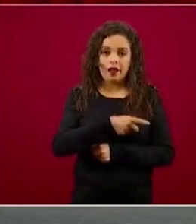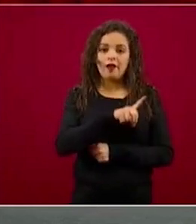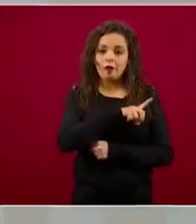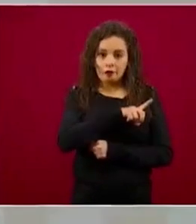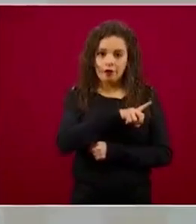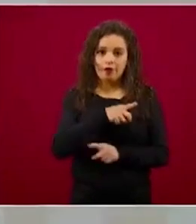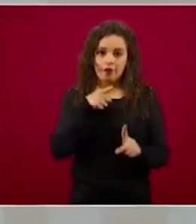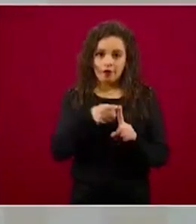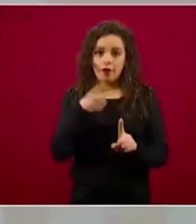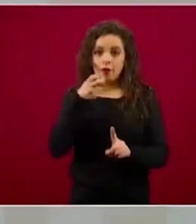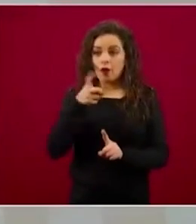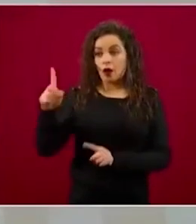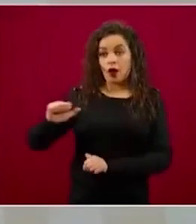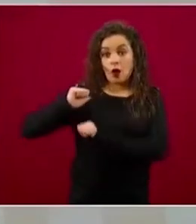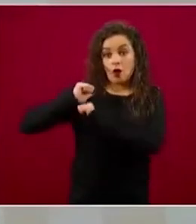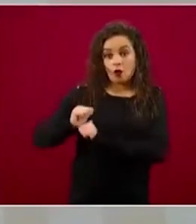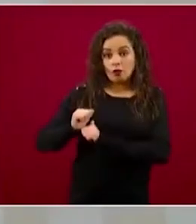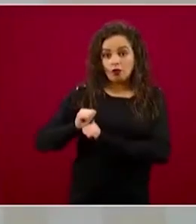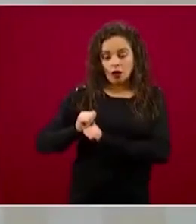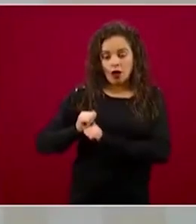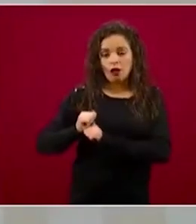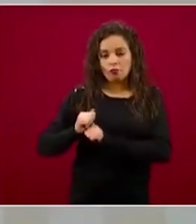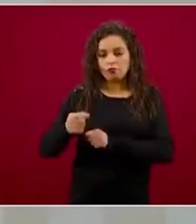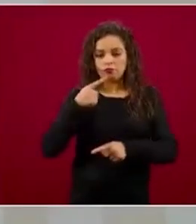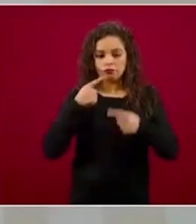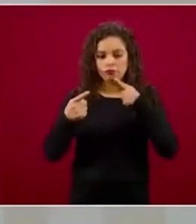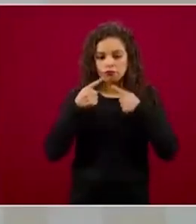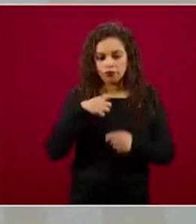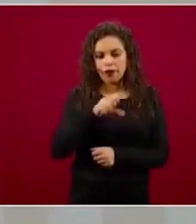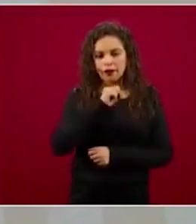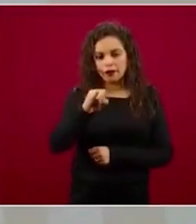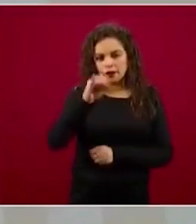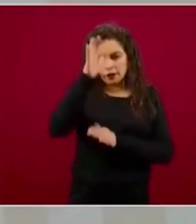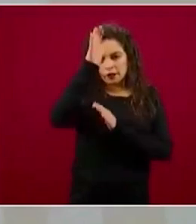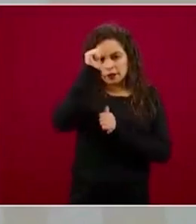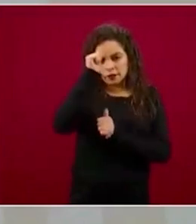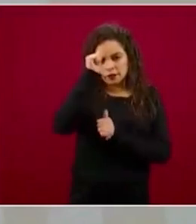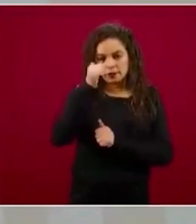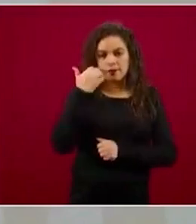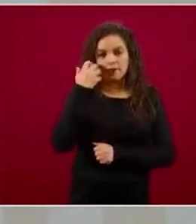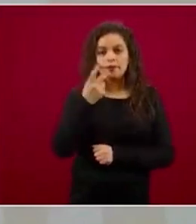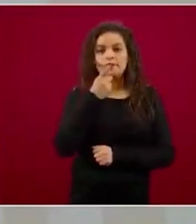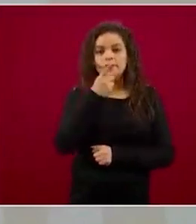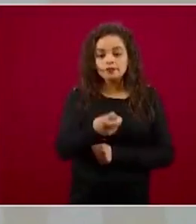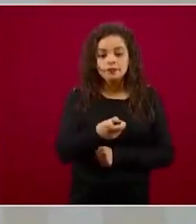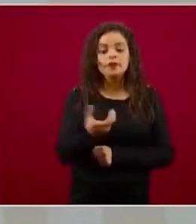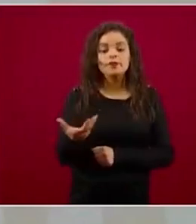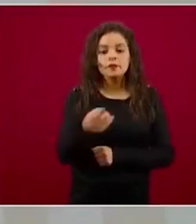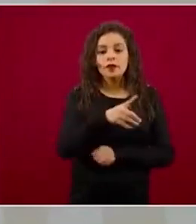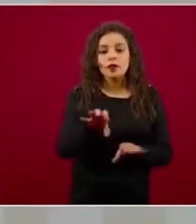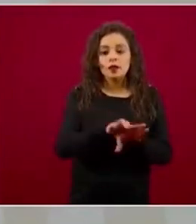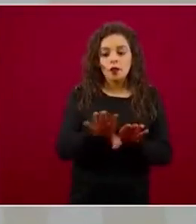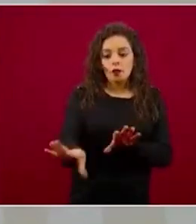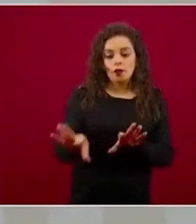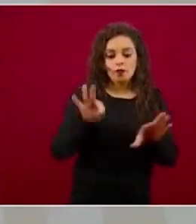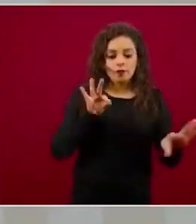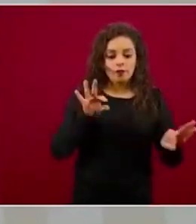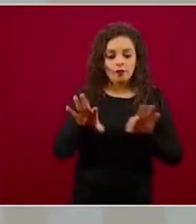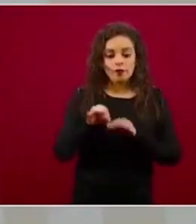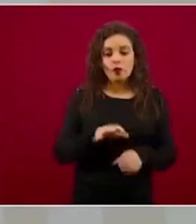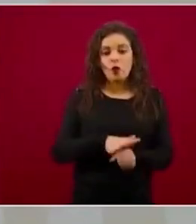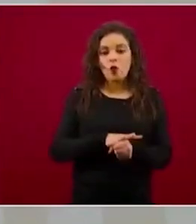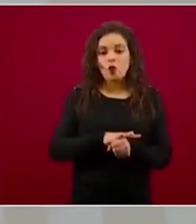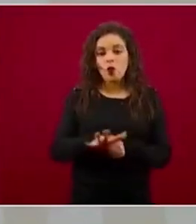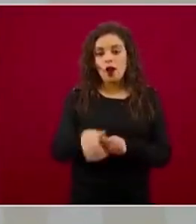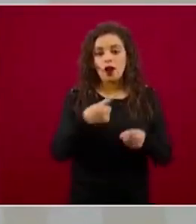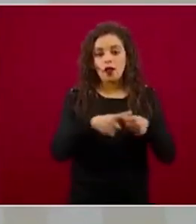emitieron unos acuerdos y entre ellos estuvieron el de la delimitación de las actividades esenciales.